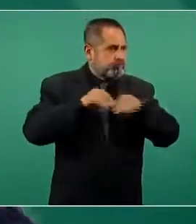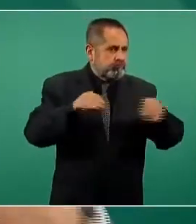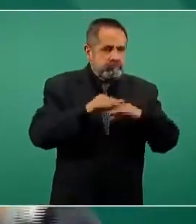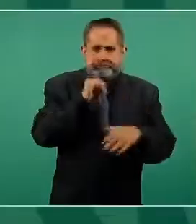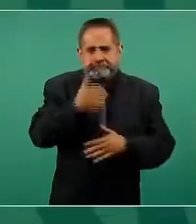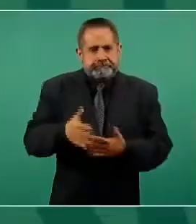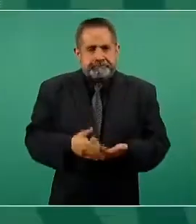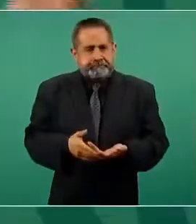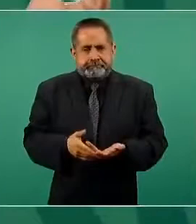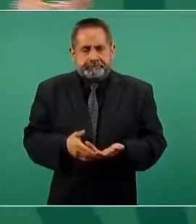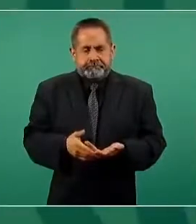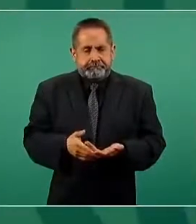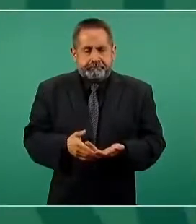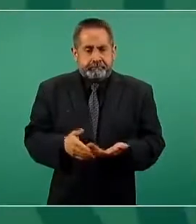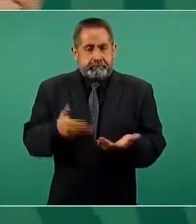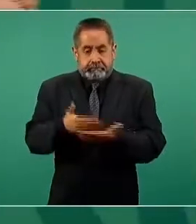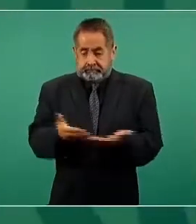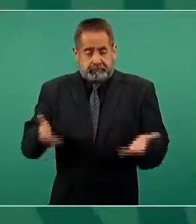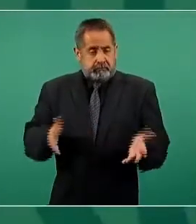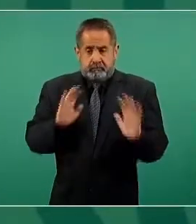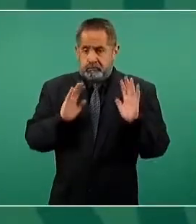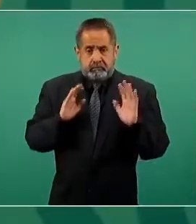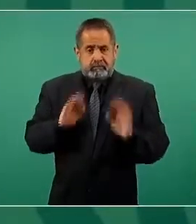Ahora cada